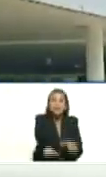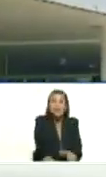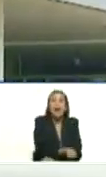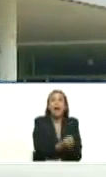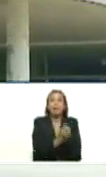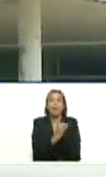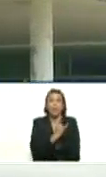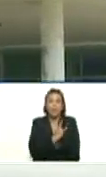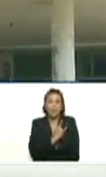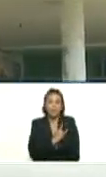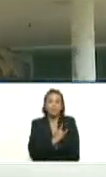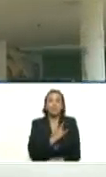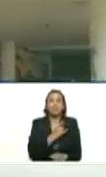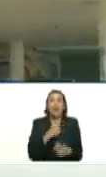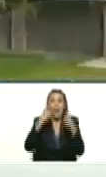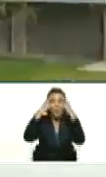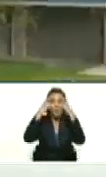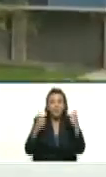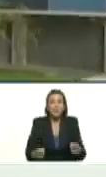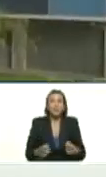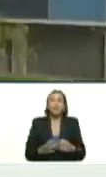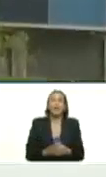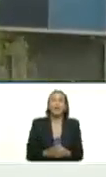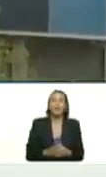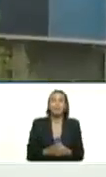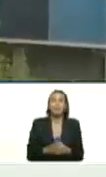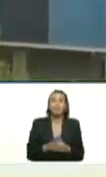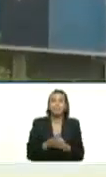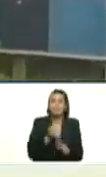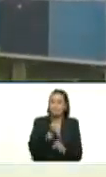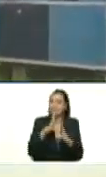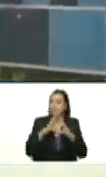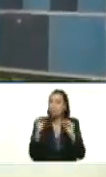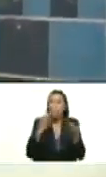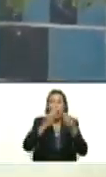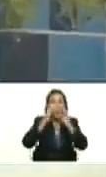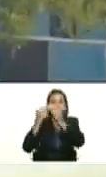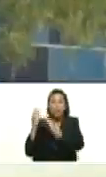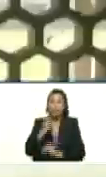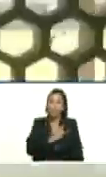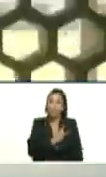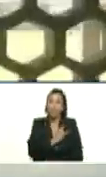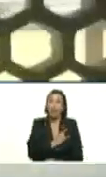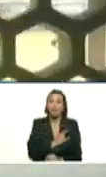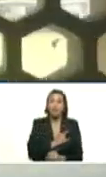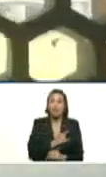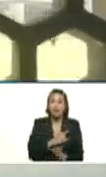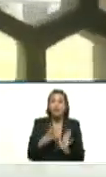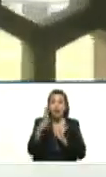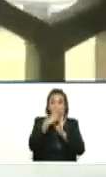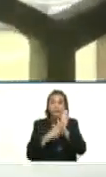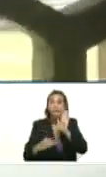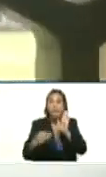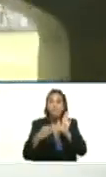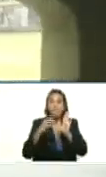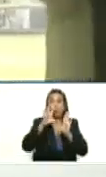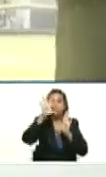usbistas activos por toda la comunidad universitaria y ha servido de ejemplo